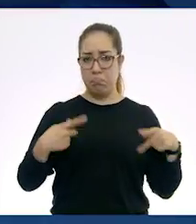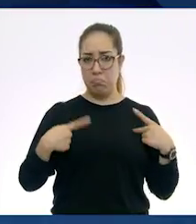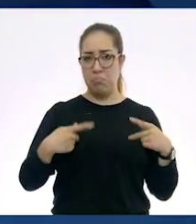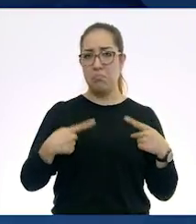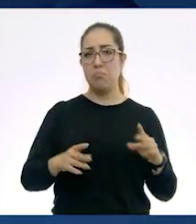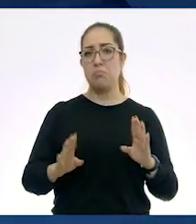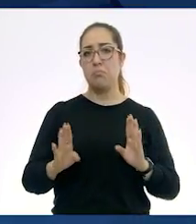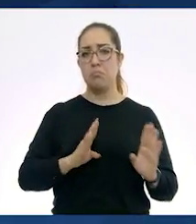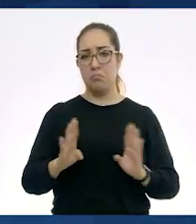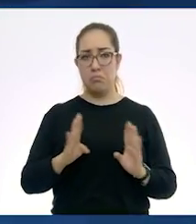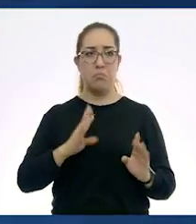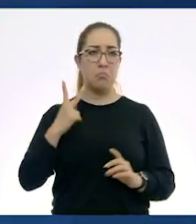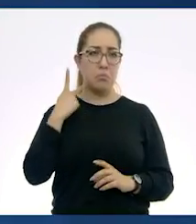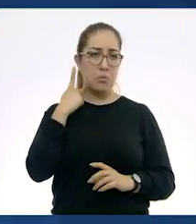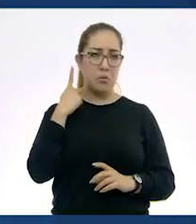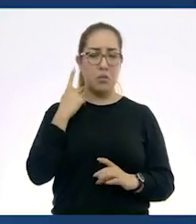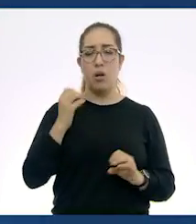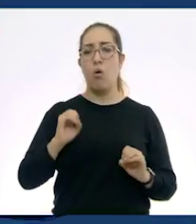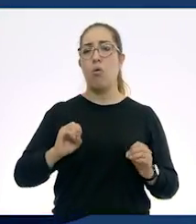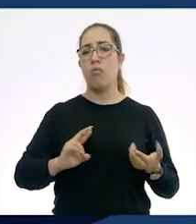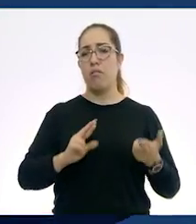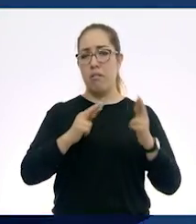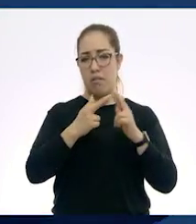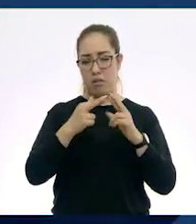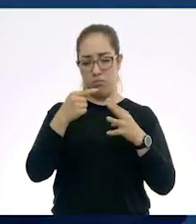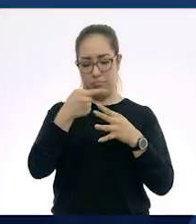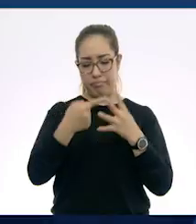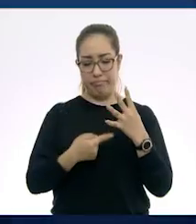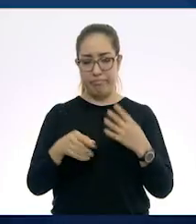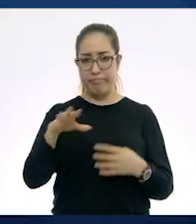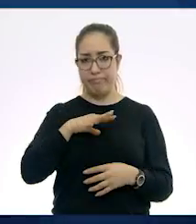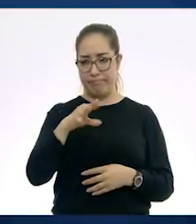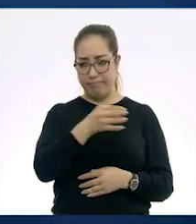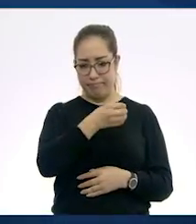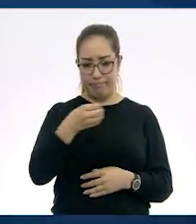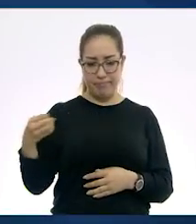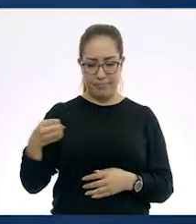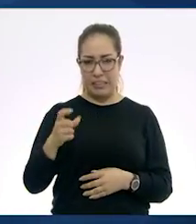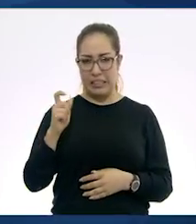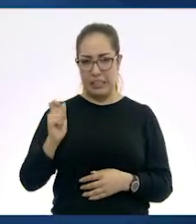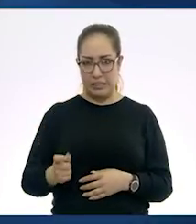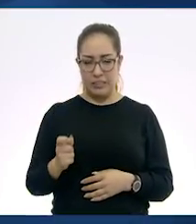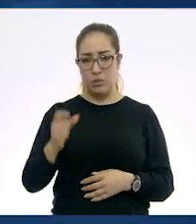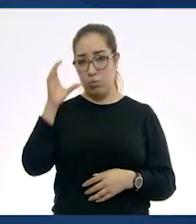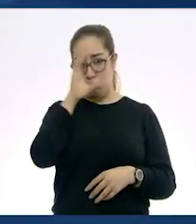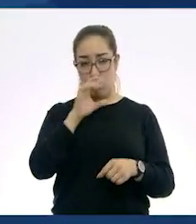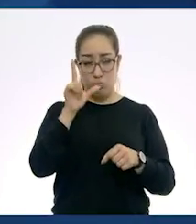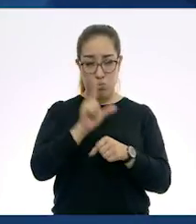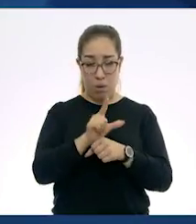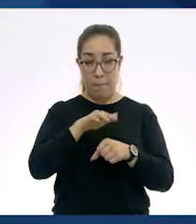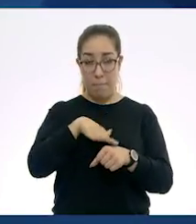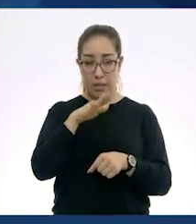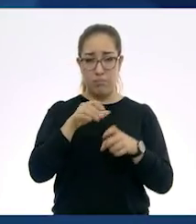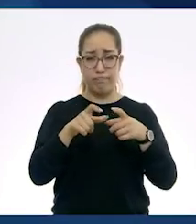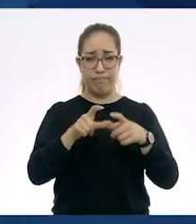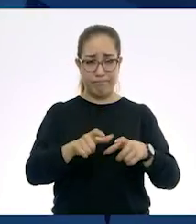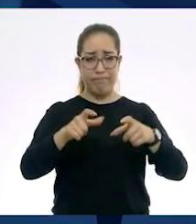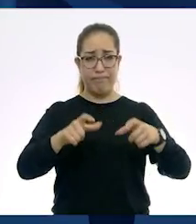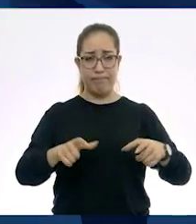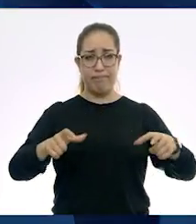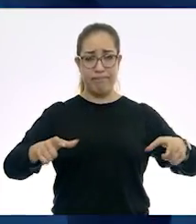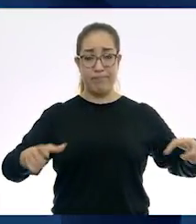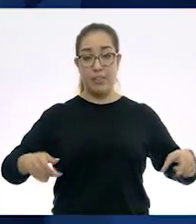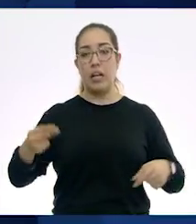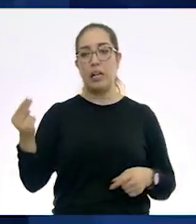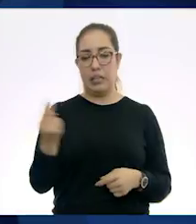Pues en cada una de estas civilizaciones, y como lo mencionábamos, a la medida en la que van creciendo las civilizaciones, es necesario poner